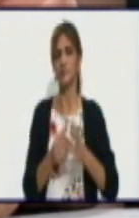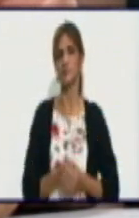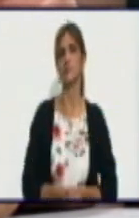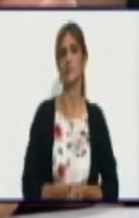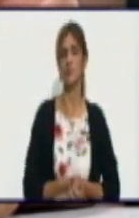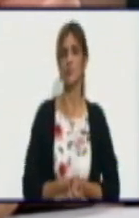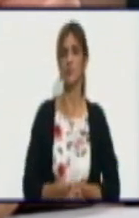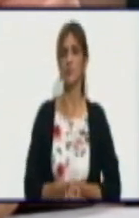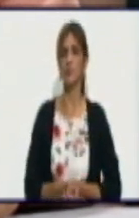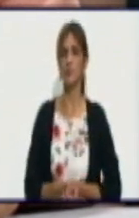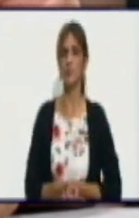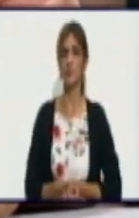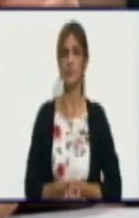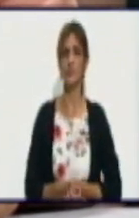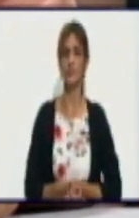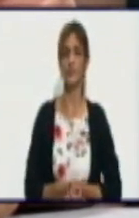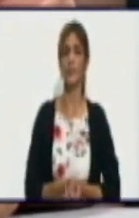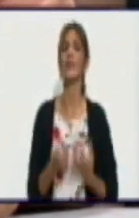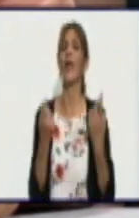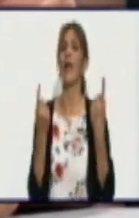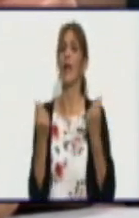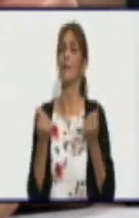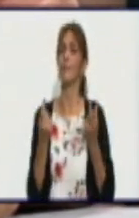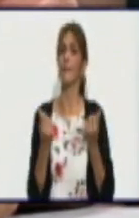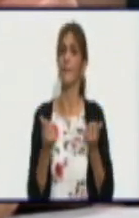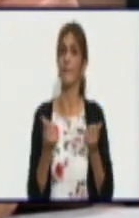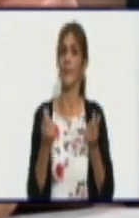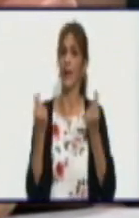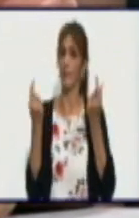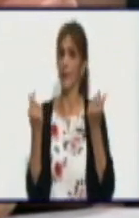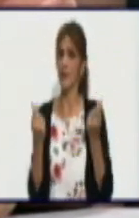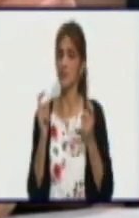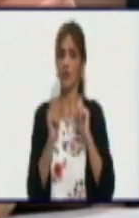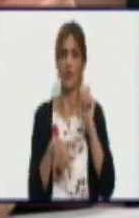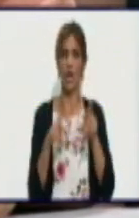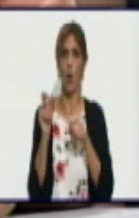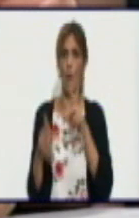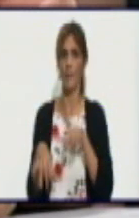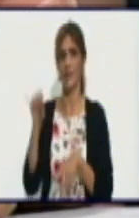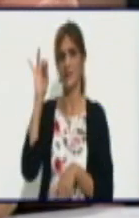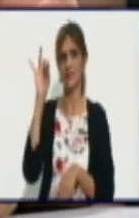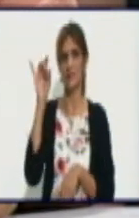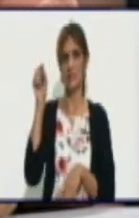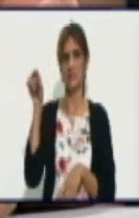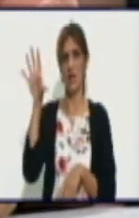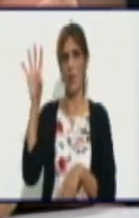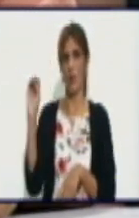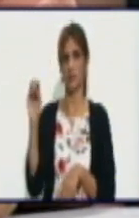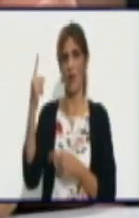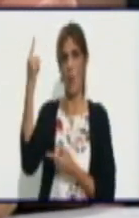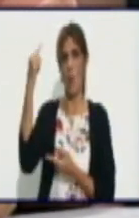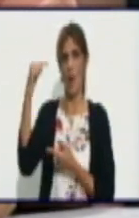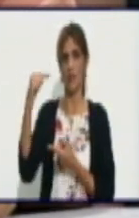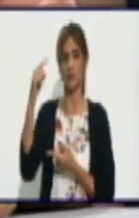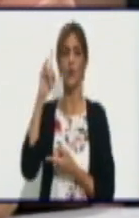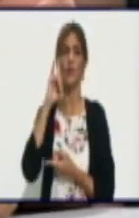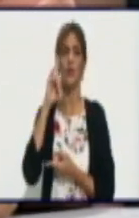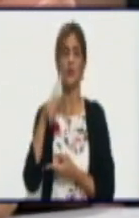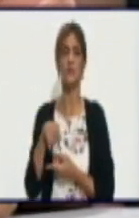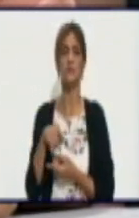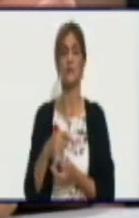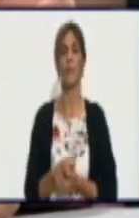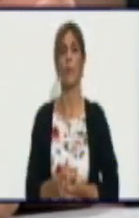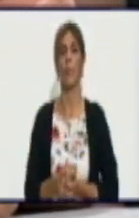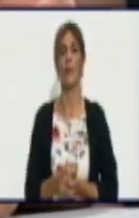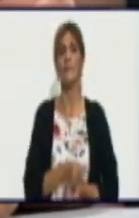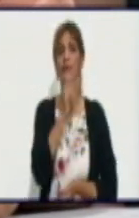para el acopio del litro de leche fresca de vaca a los productores es de 7.50. Si el productor cumple o sobrecumple el